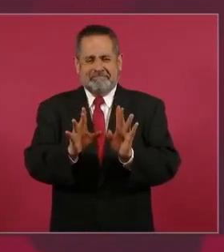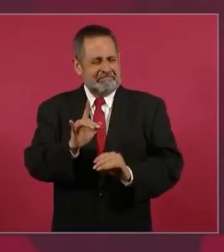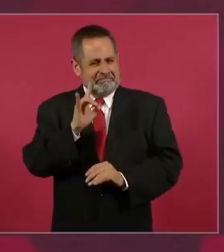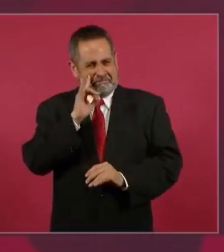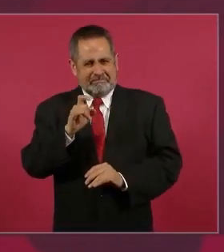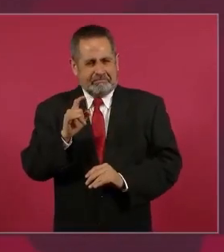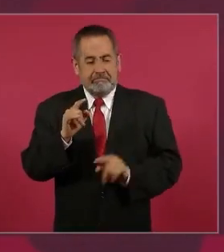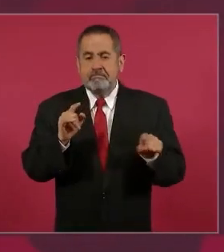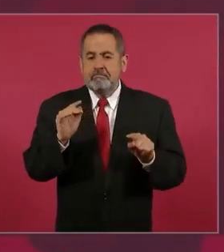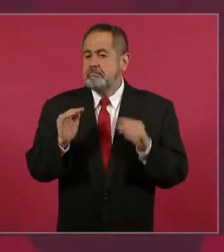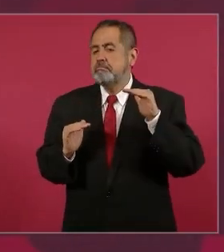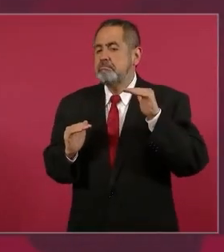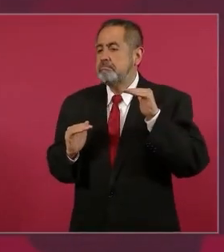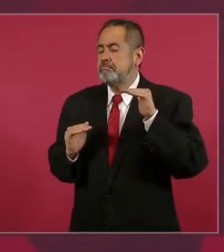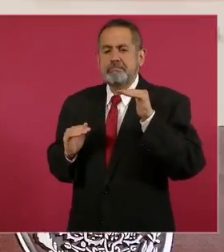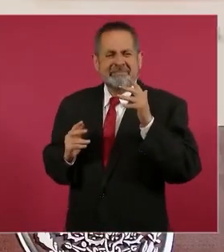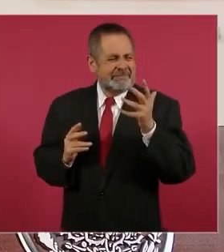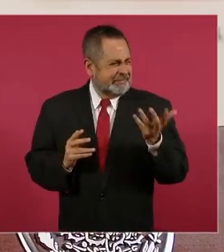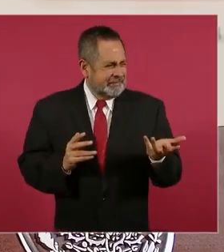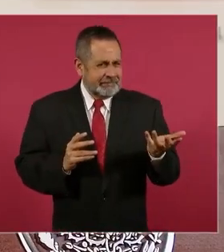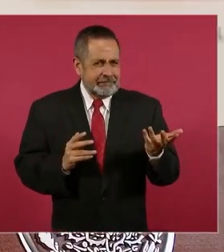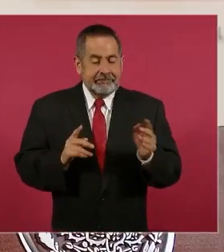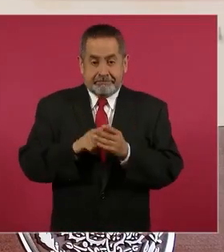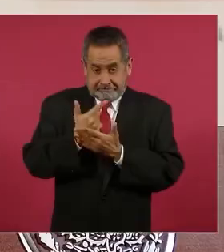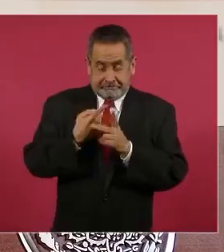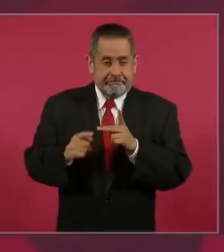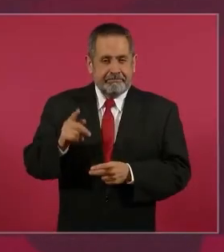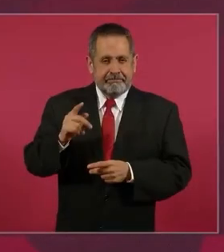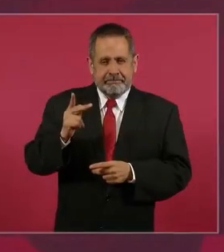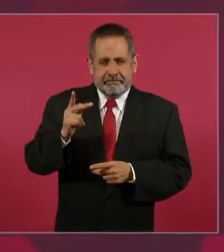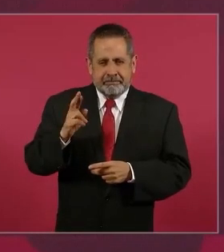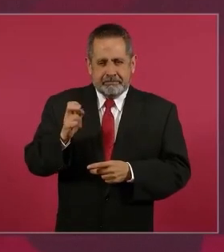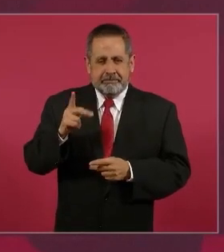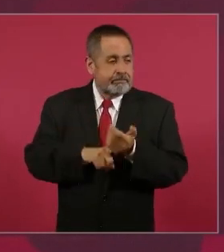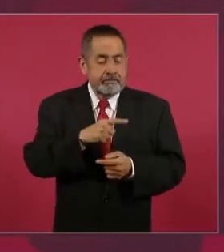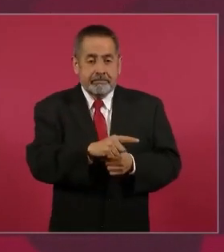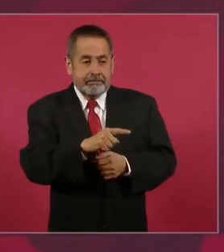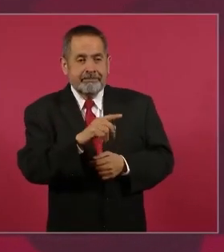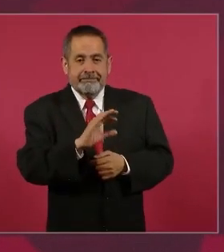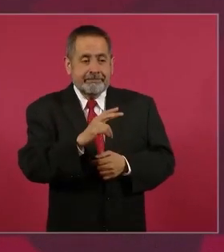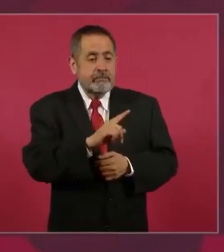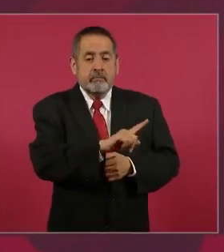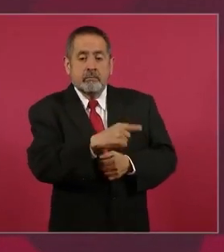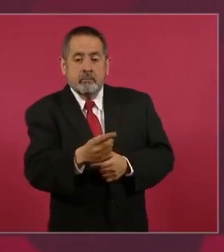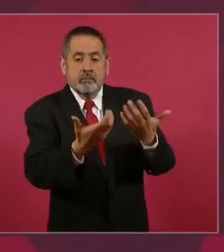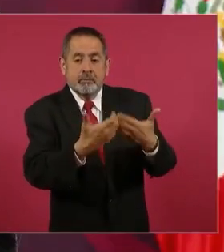se mantiene arriba pero desde que inicia el conteo del prep porque el cuñado de calderón era